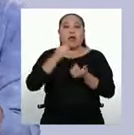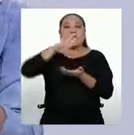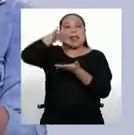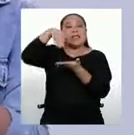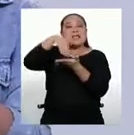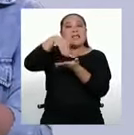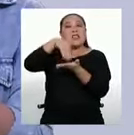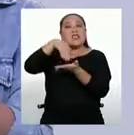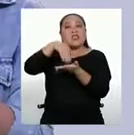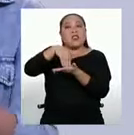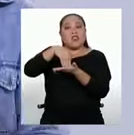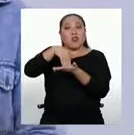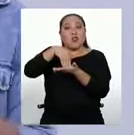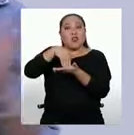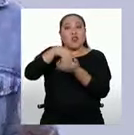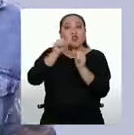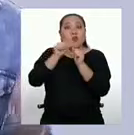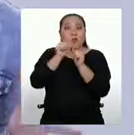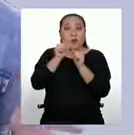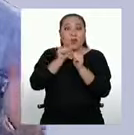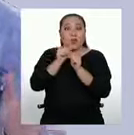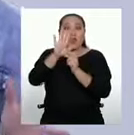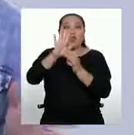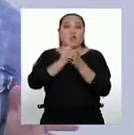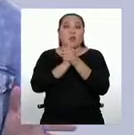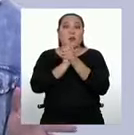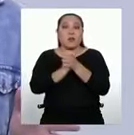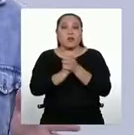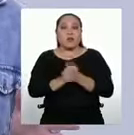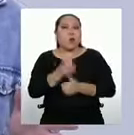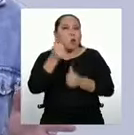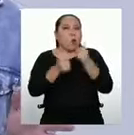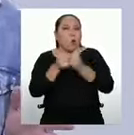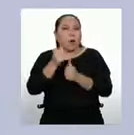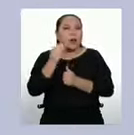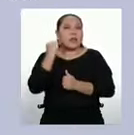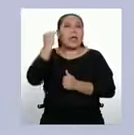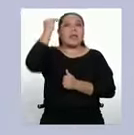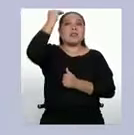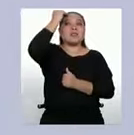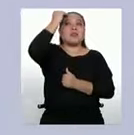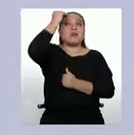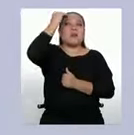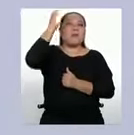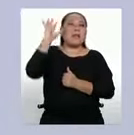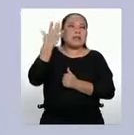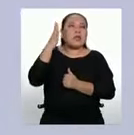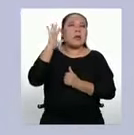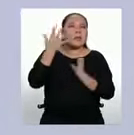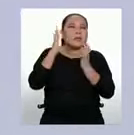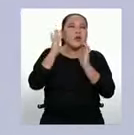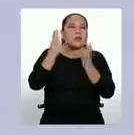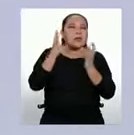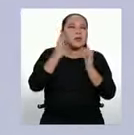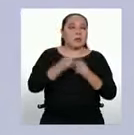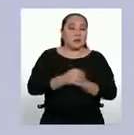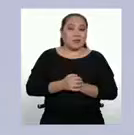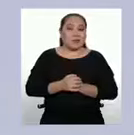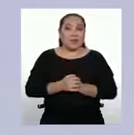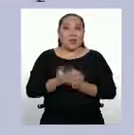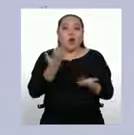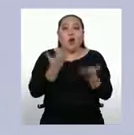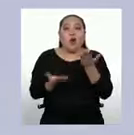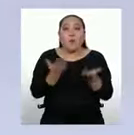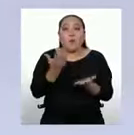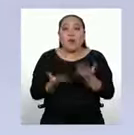tu grupo de amigos? ¿Cuál es la estatura más común? Comparte la información obtenida con 5 de tus